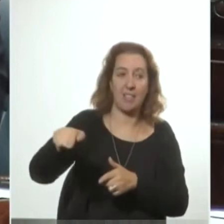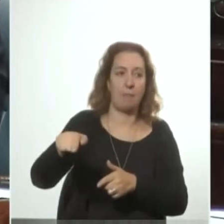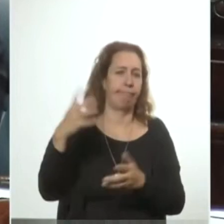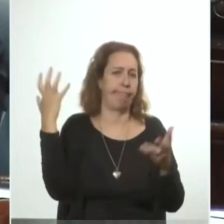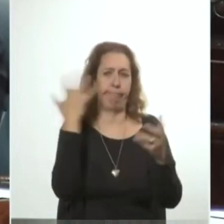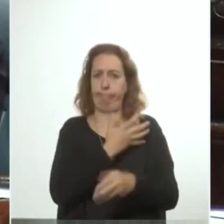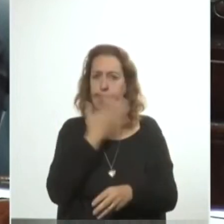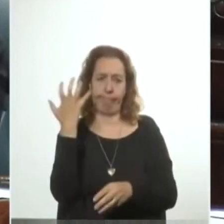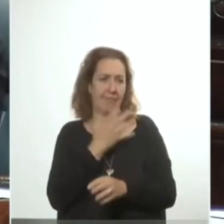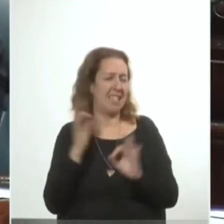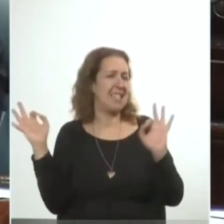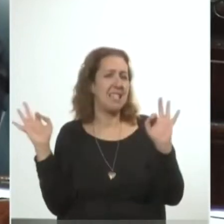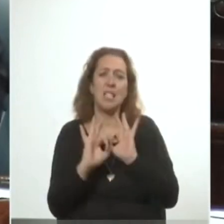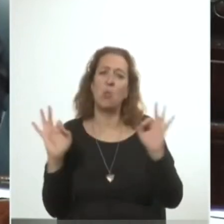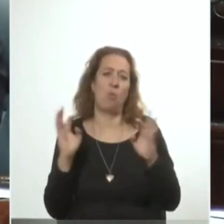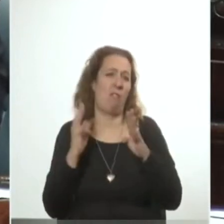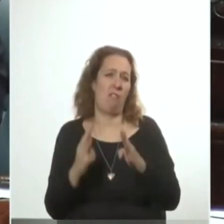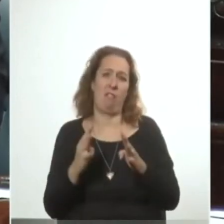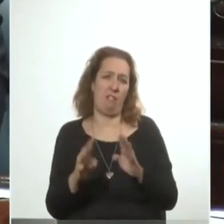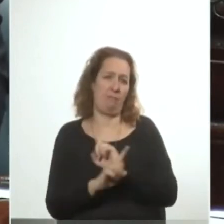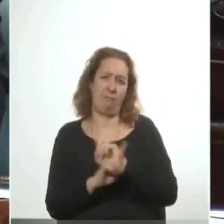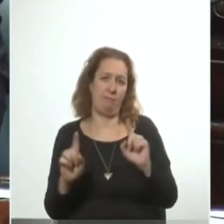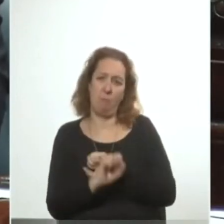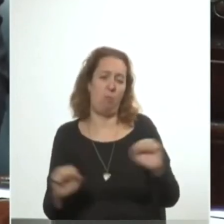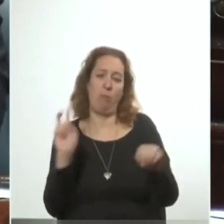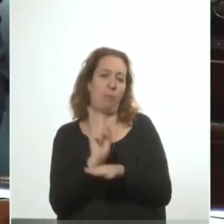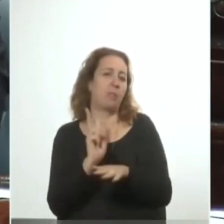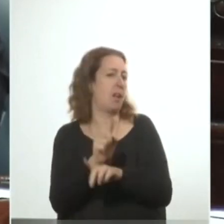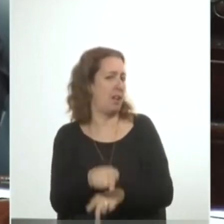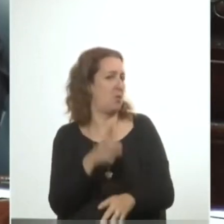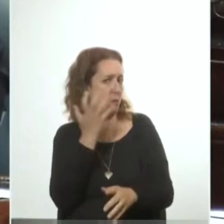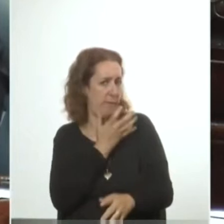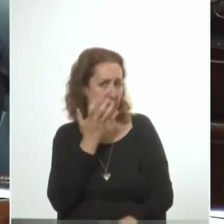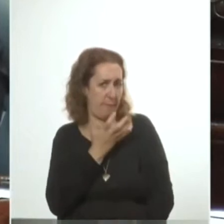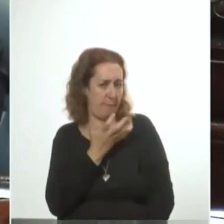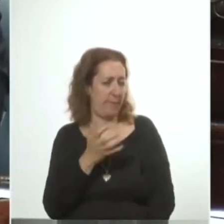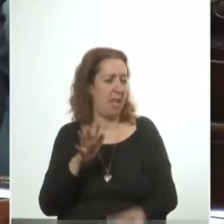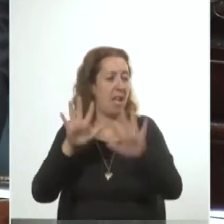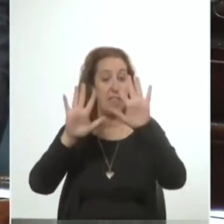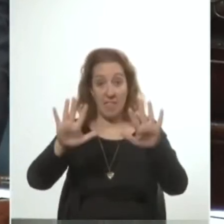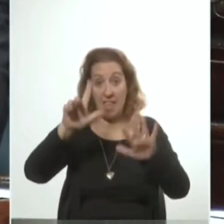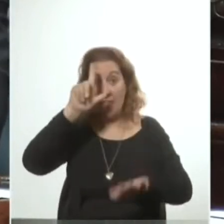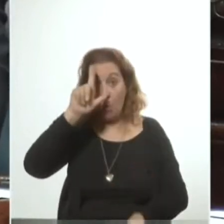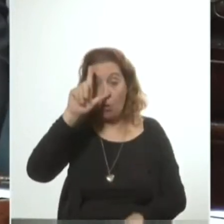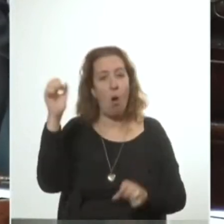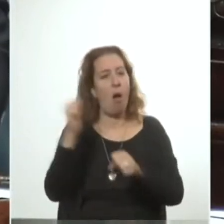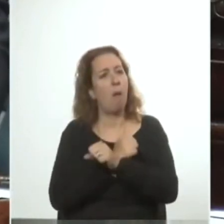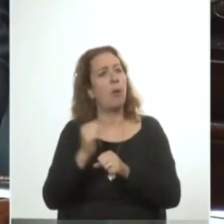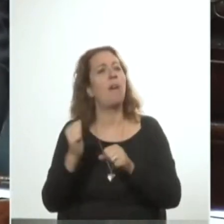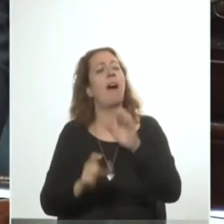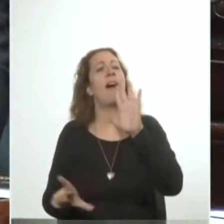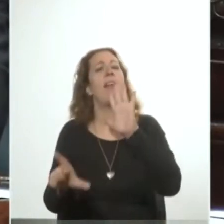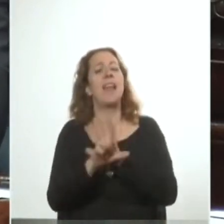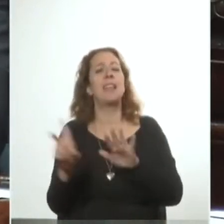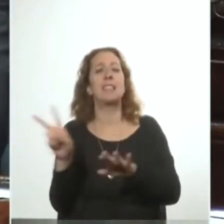atrocidad que ninguna guerra ni ideal puede amparar. El 10 de julio se aprueba la Ley de Seguridad del Estado y el